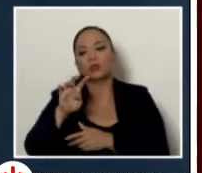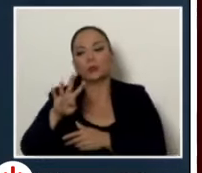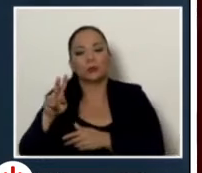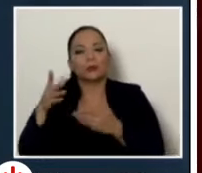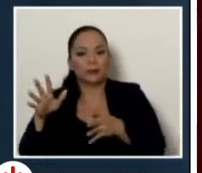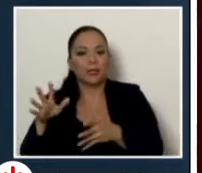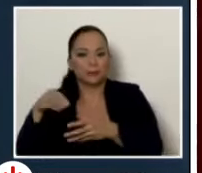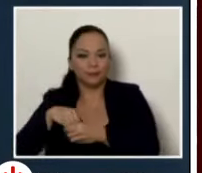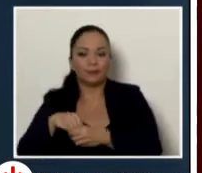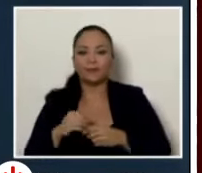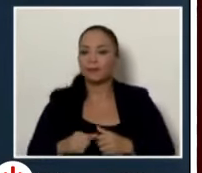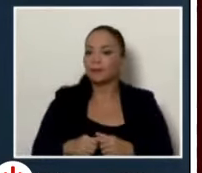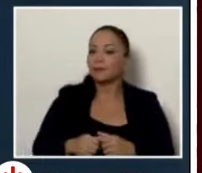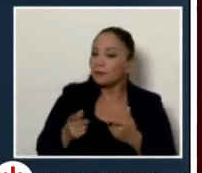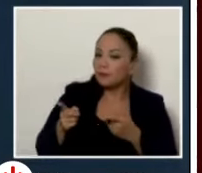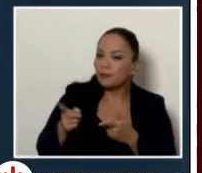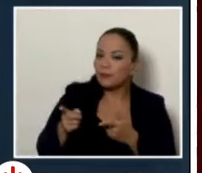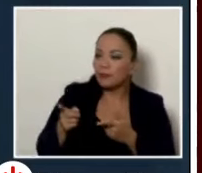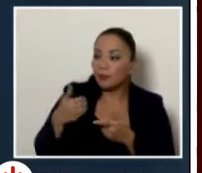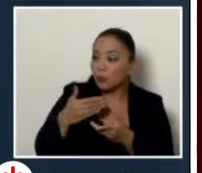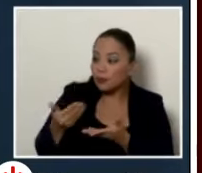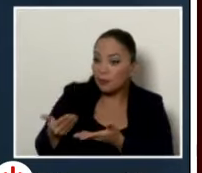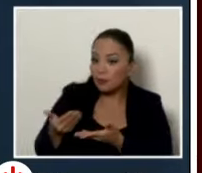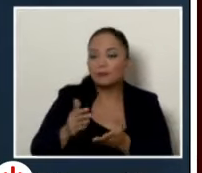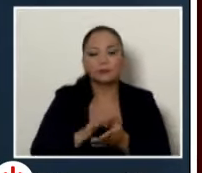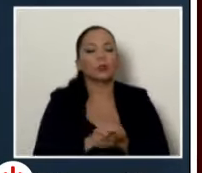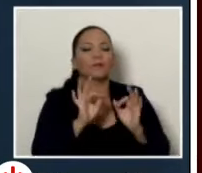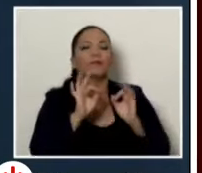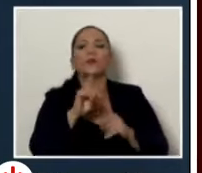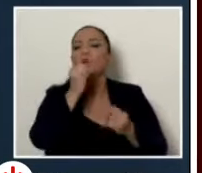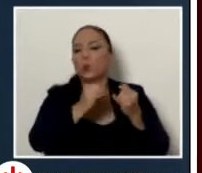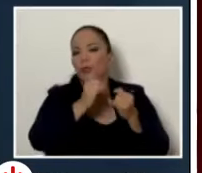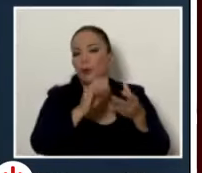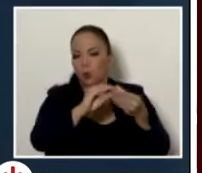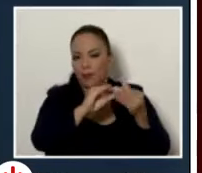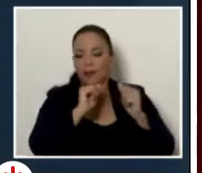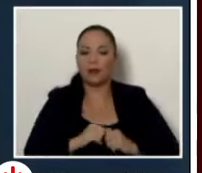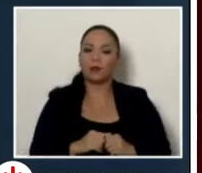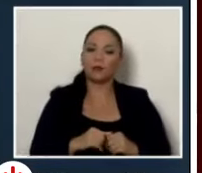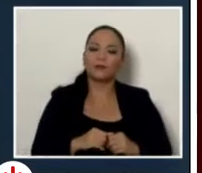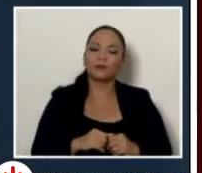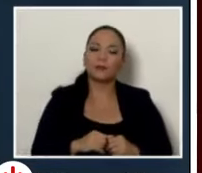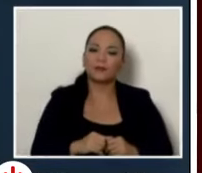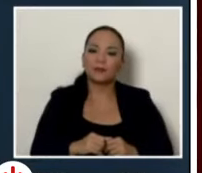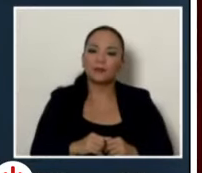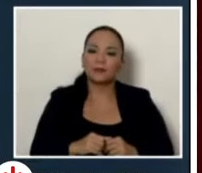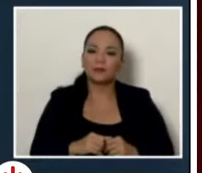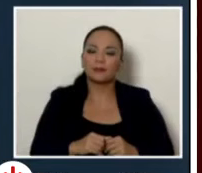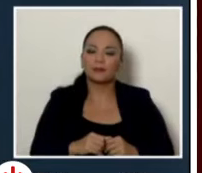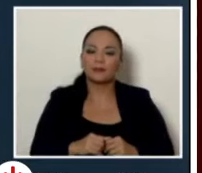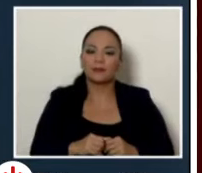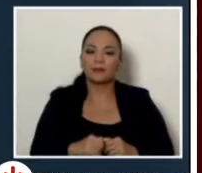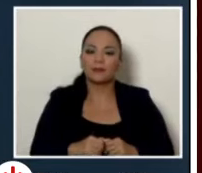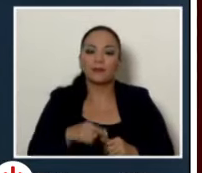este señor presidente y un último por favor un último comentario esto implica digamos mil millones